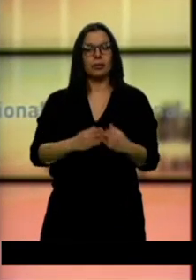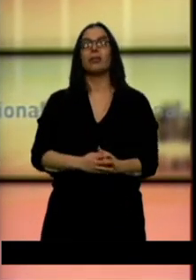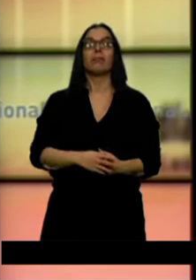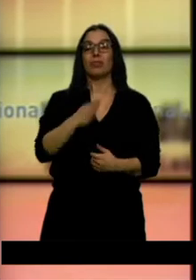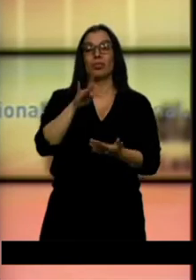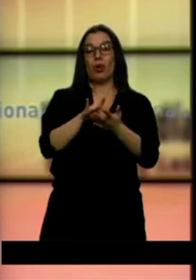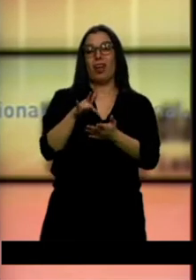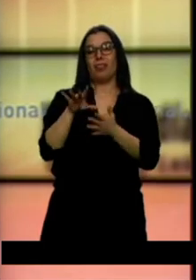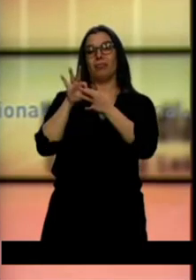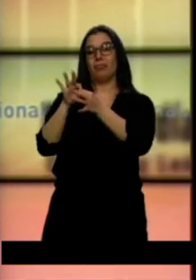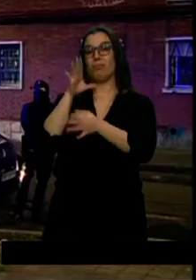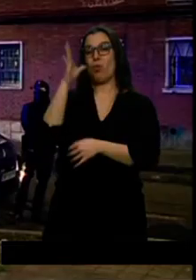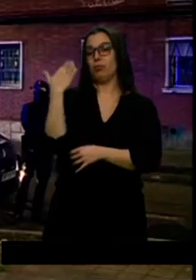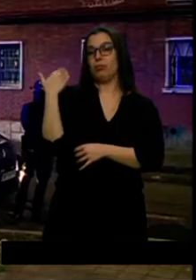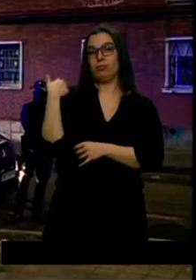finales de año.